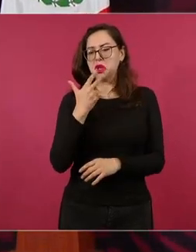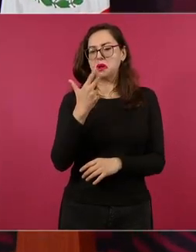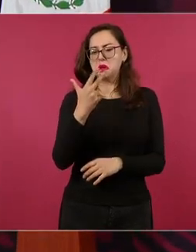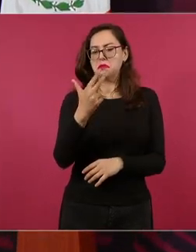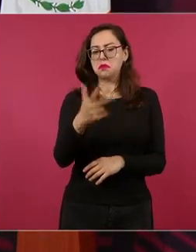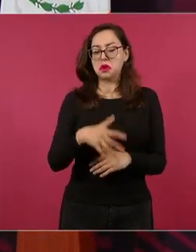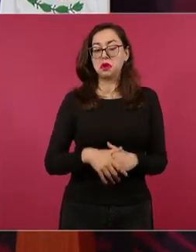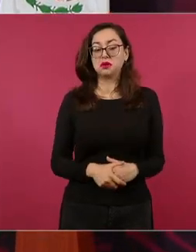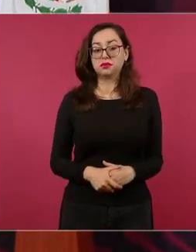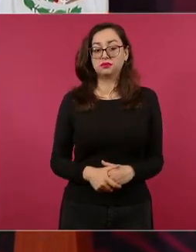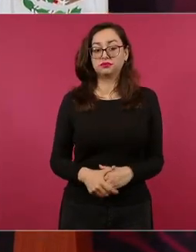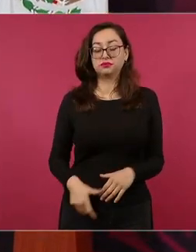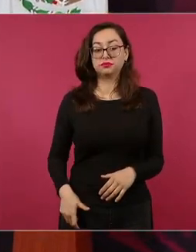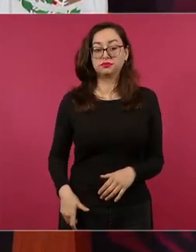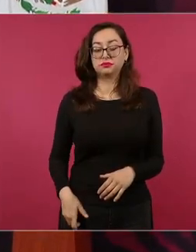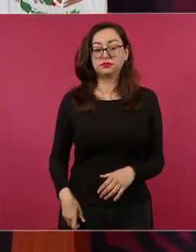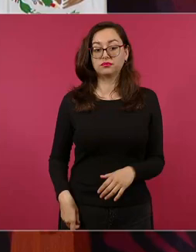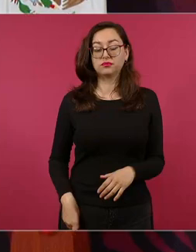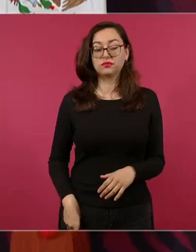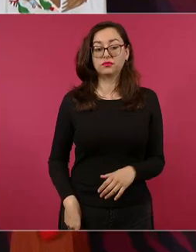pero con los periodistas no